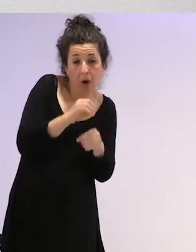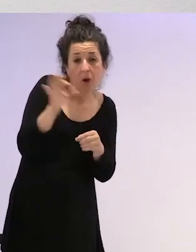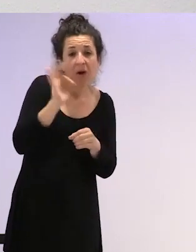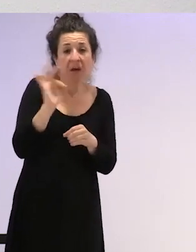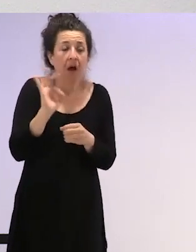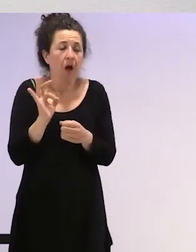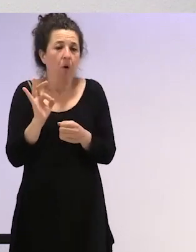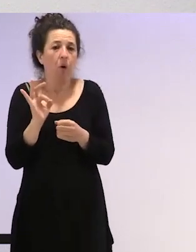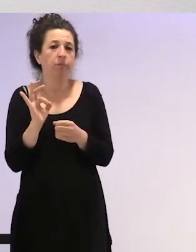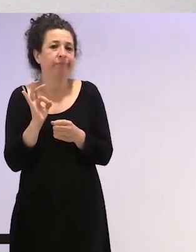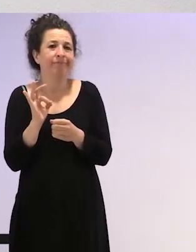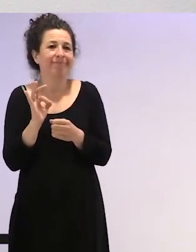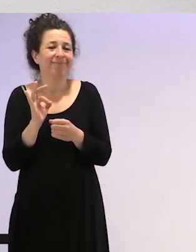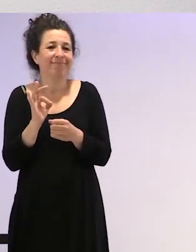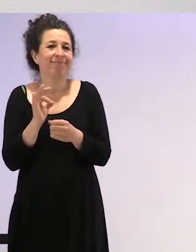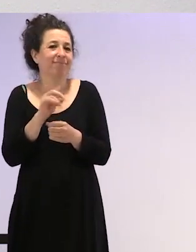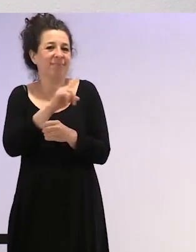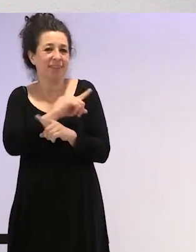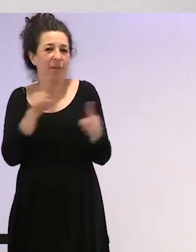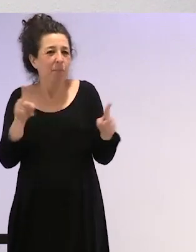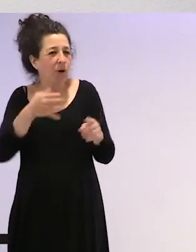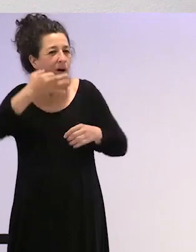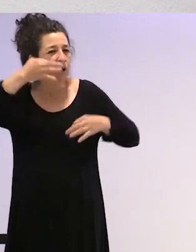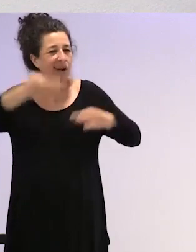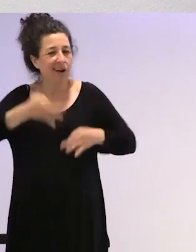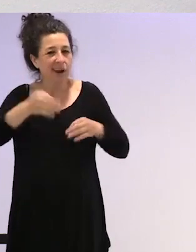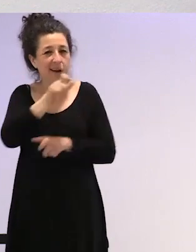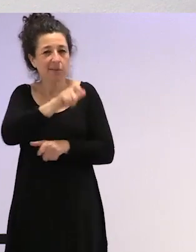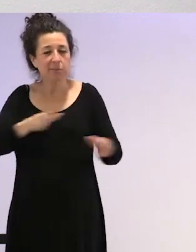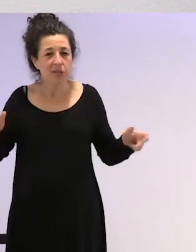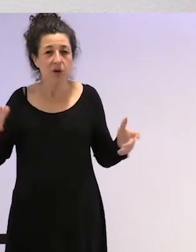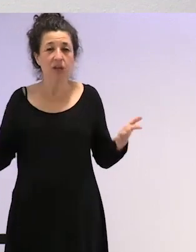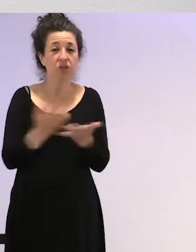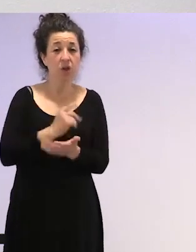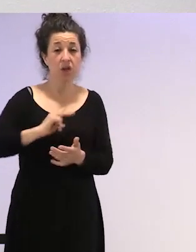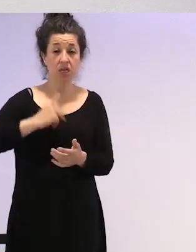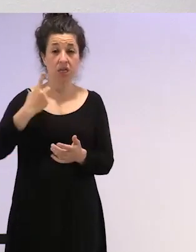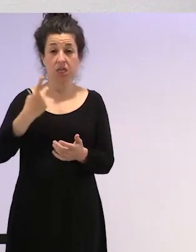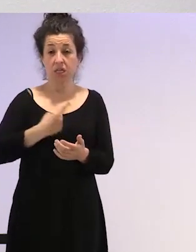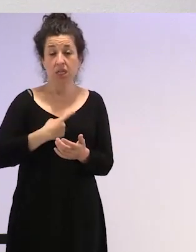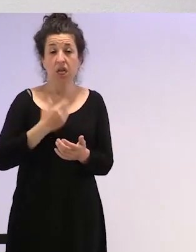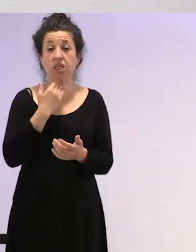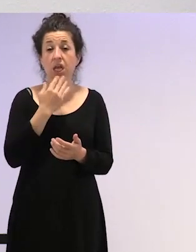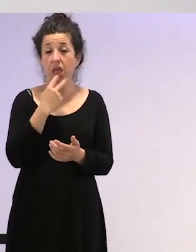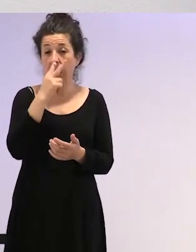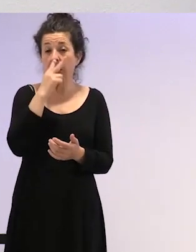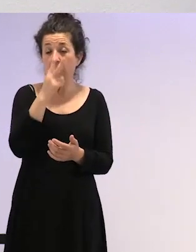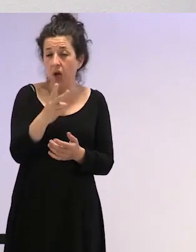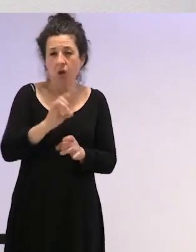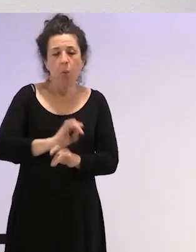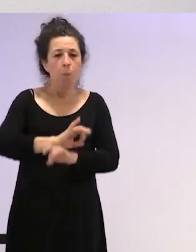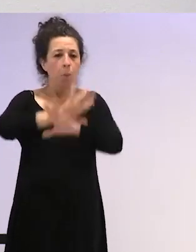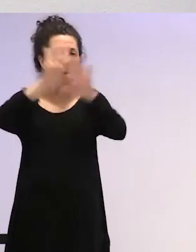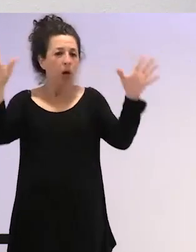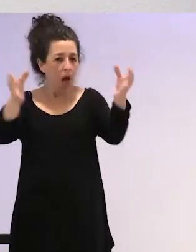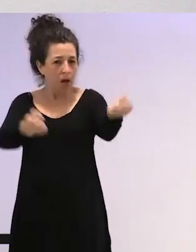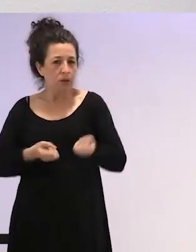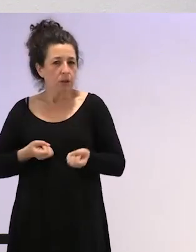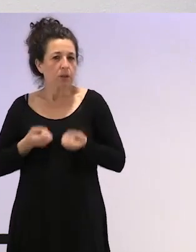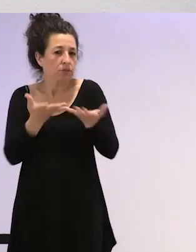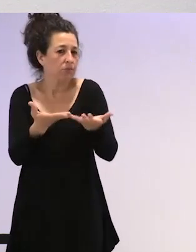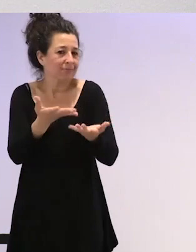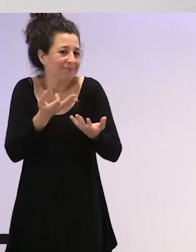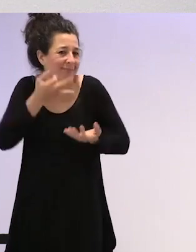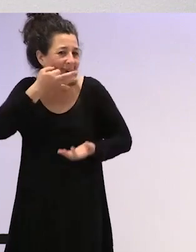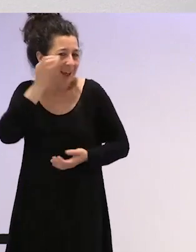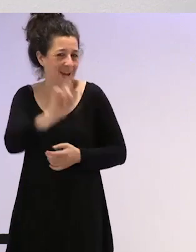relato de que todas las personas trans ya a los dos años lo tienen clarísimo y lo expresan, ¿no? Ni es